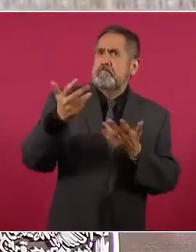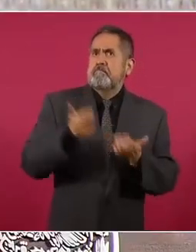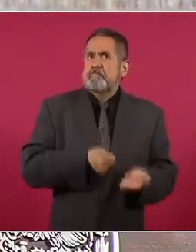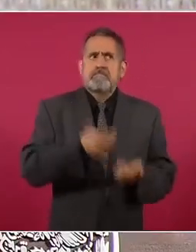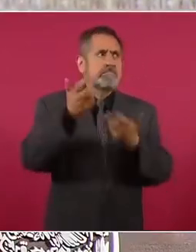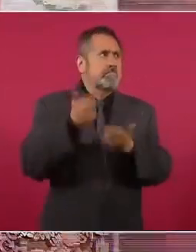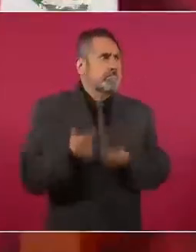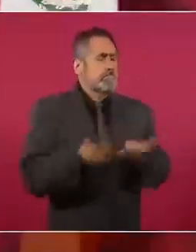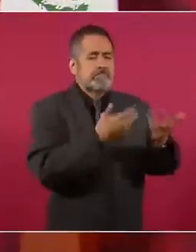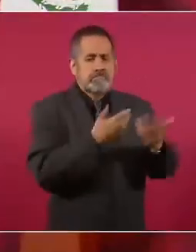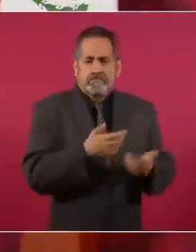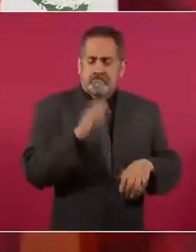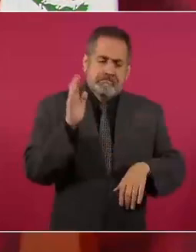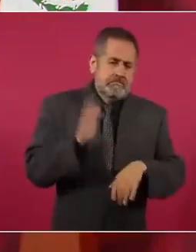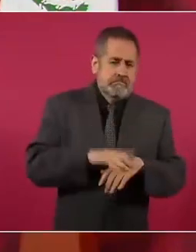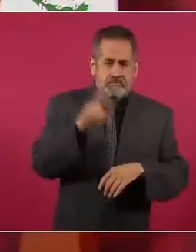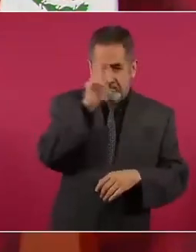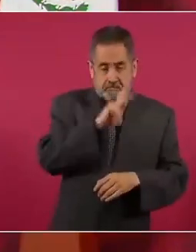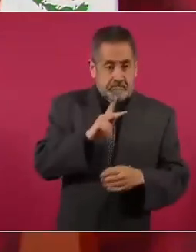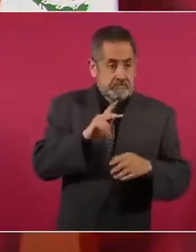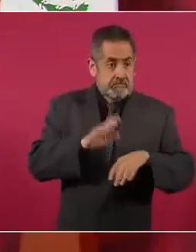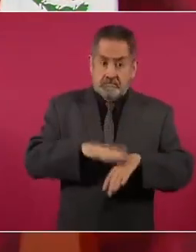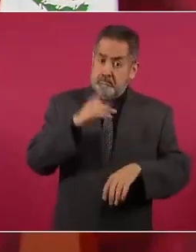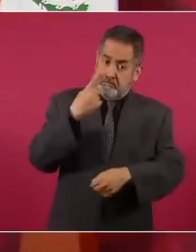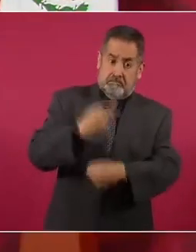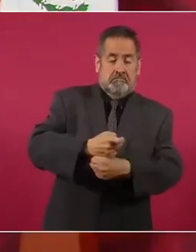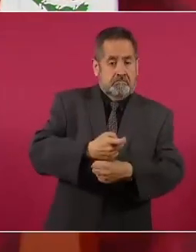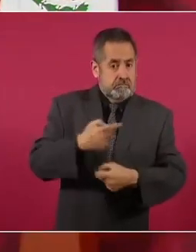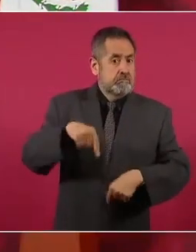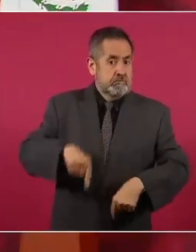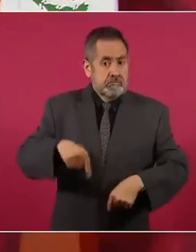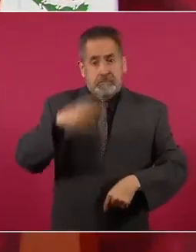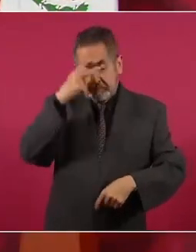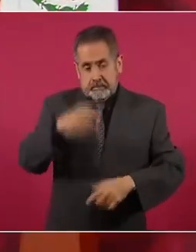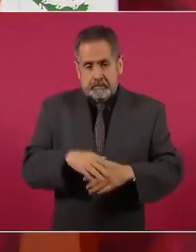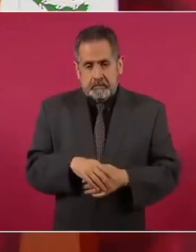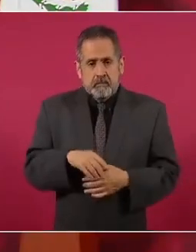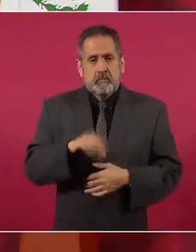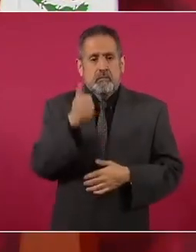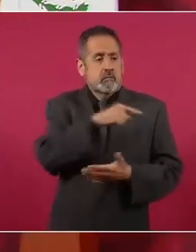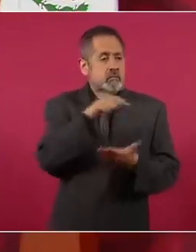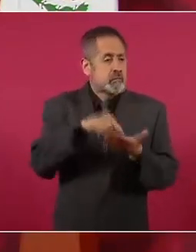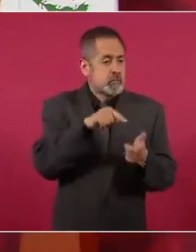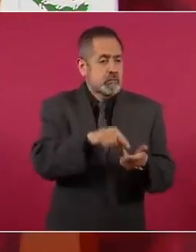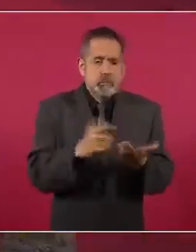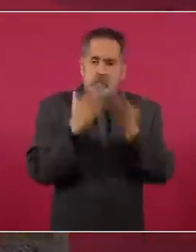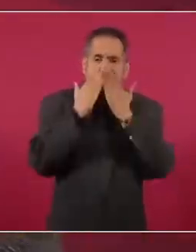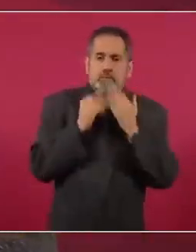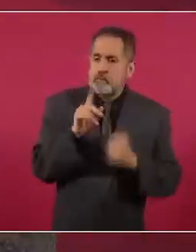y tenemos regiones en donde no hay agua